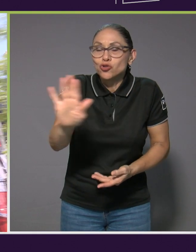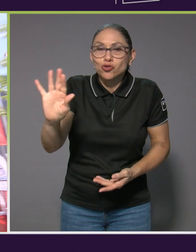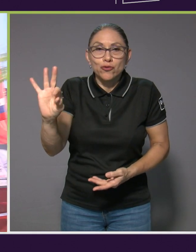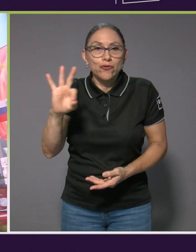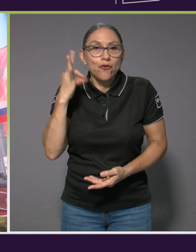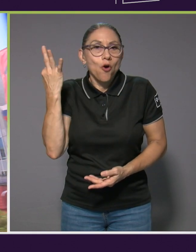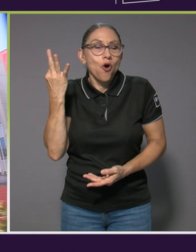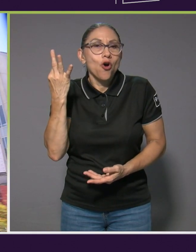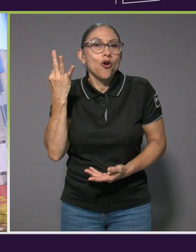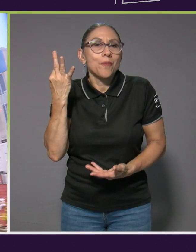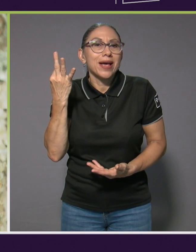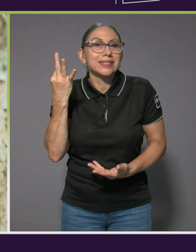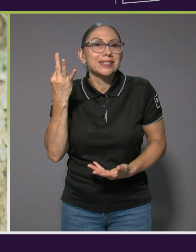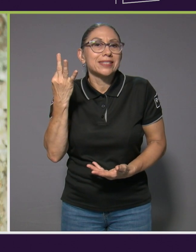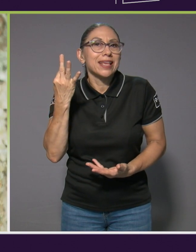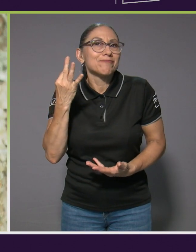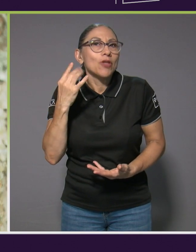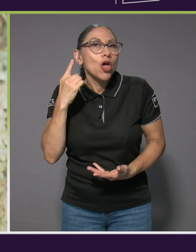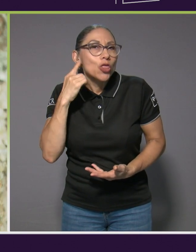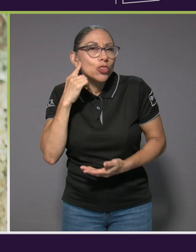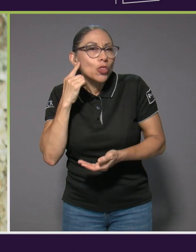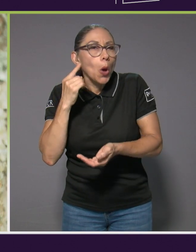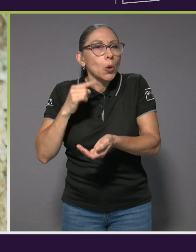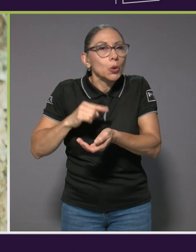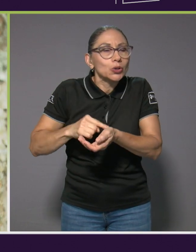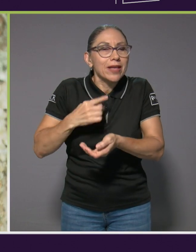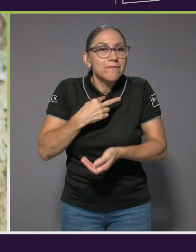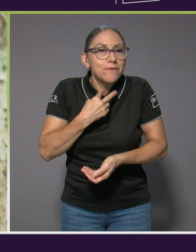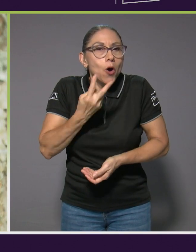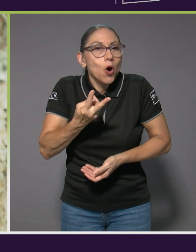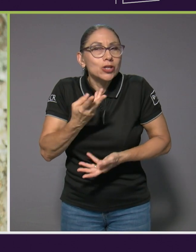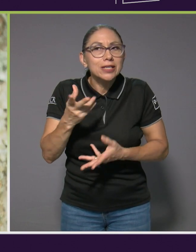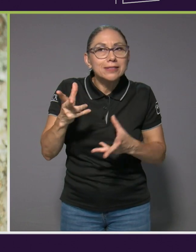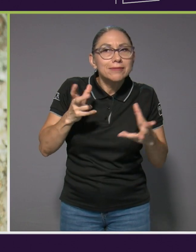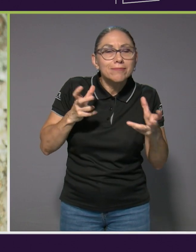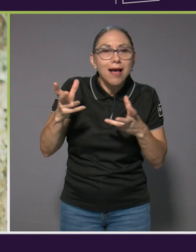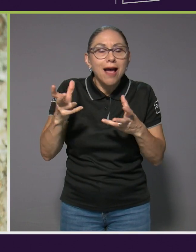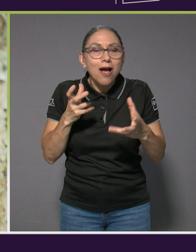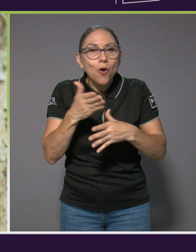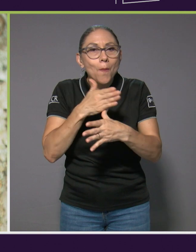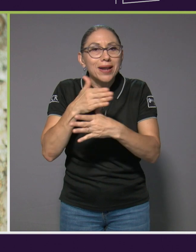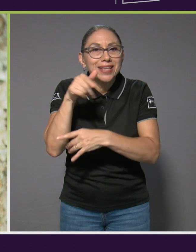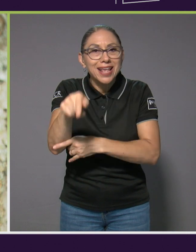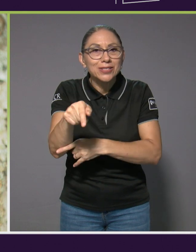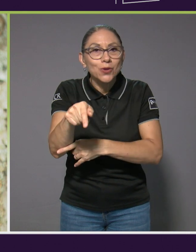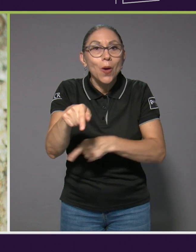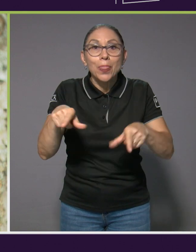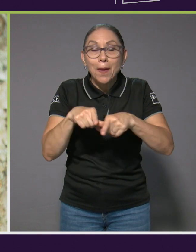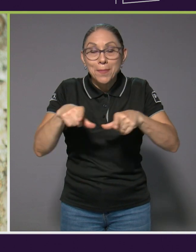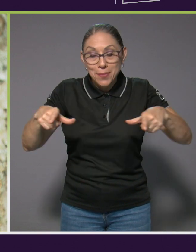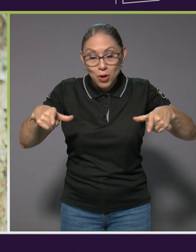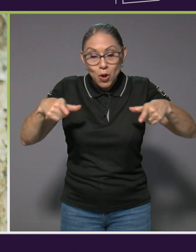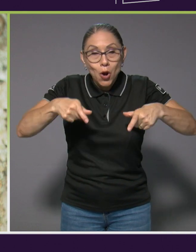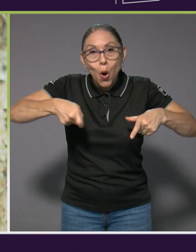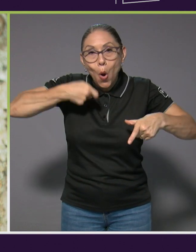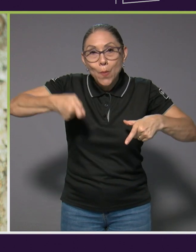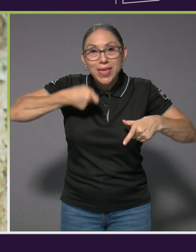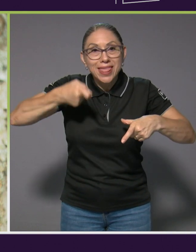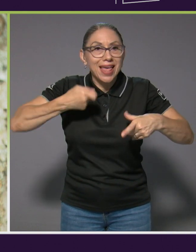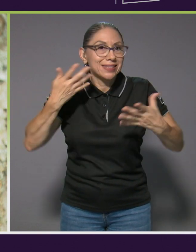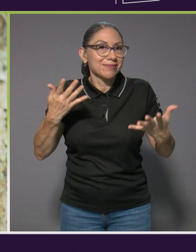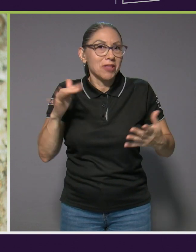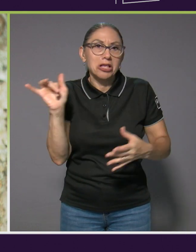tonos, voces, compartir eso, las comidas. Por lo general, nosotros, pues,